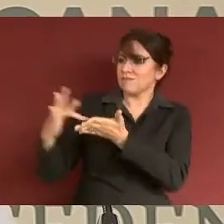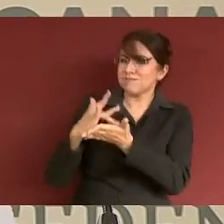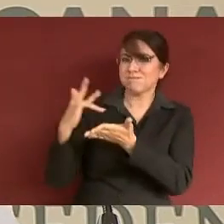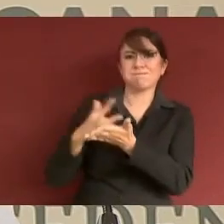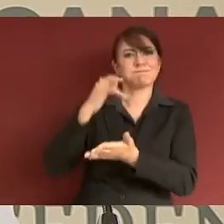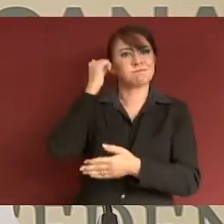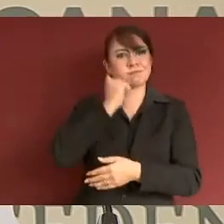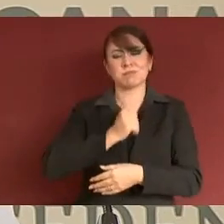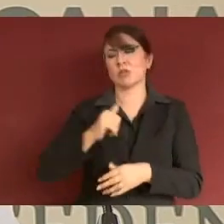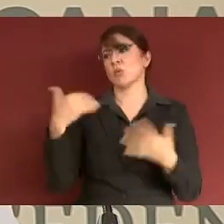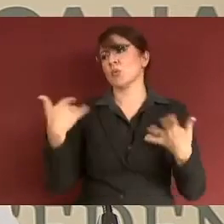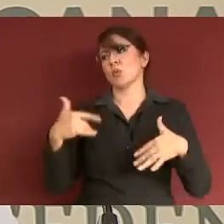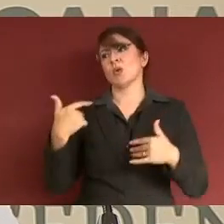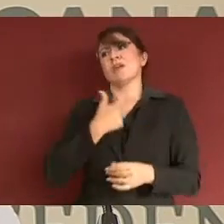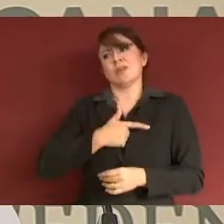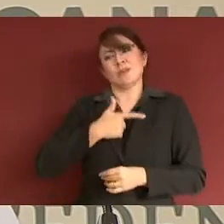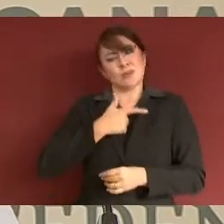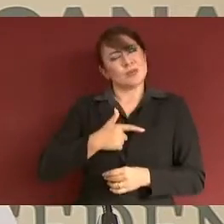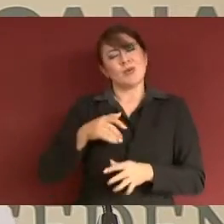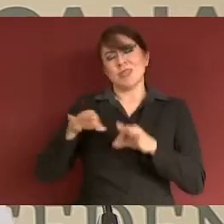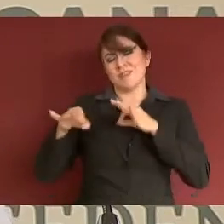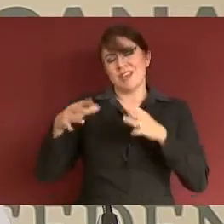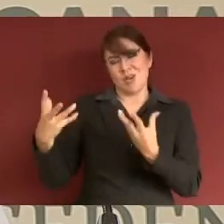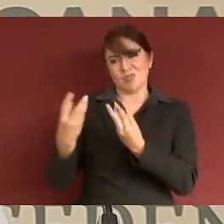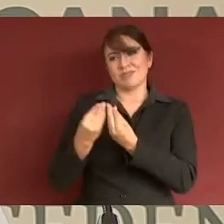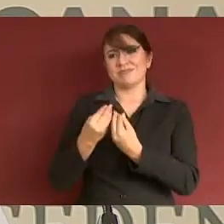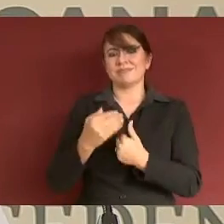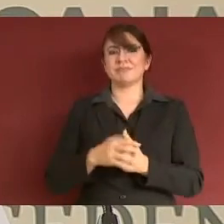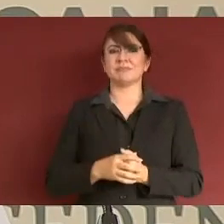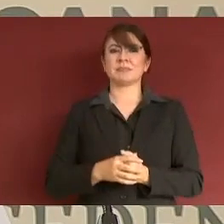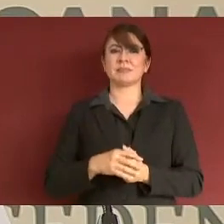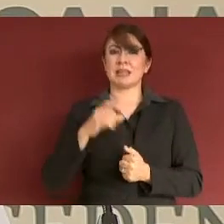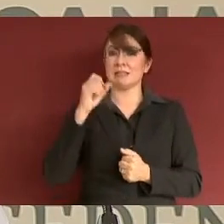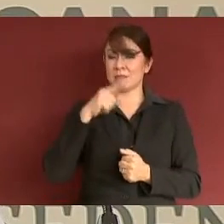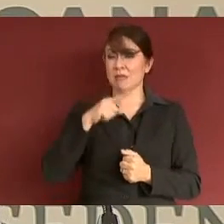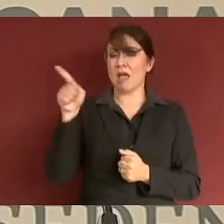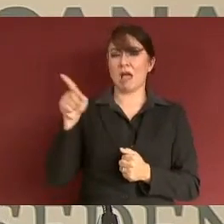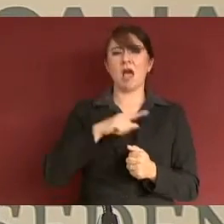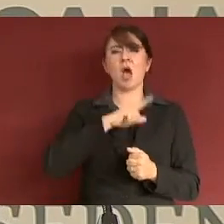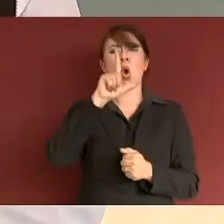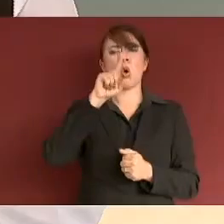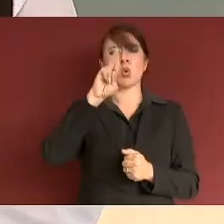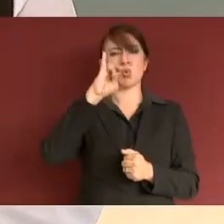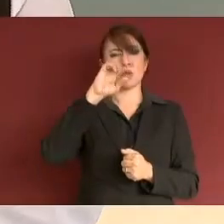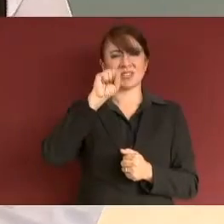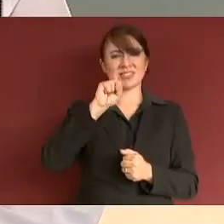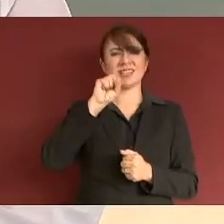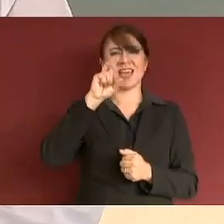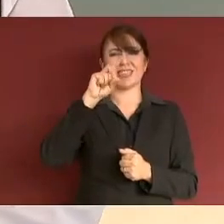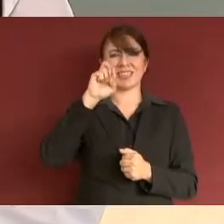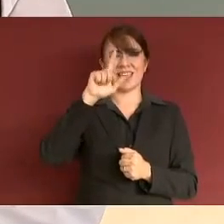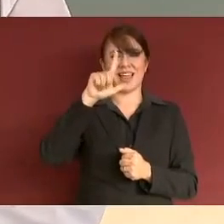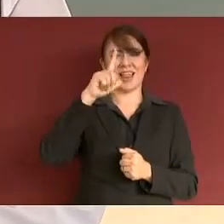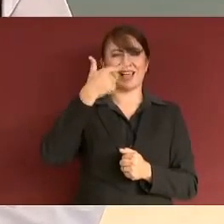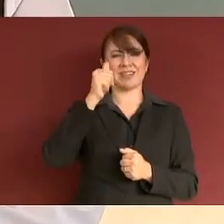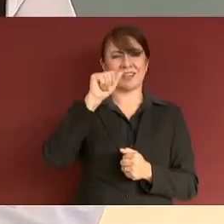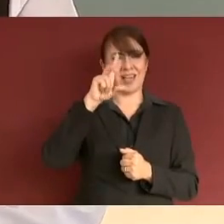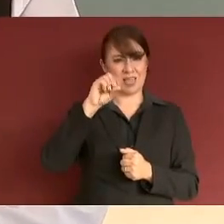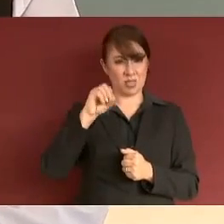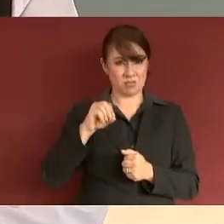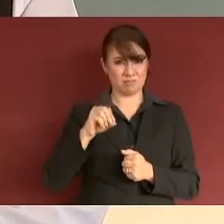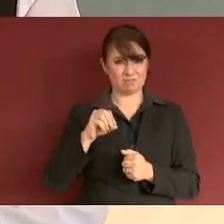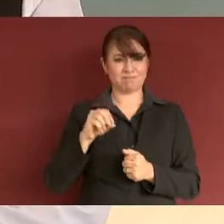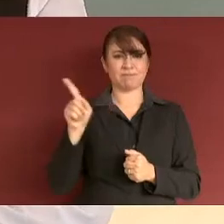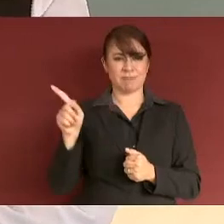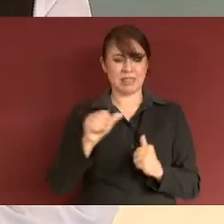sido un placer trabajar con ustedes. Gracias presidente del módulo de Riego, Luis Delgado Elizondo, que nos hizo ver detalles de la obra